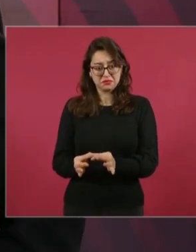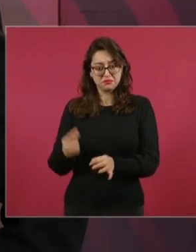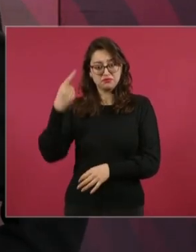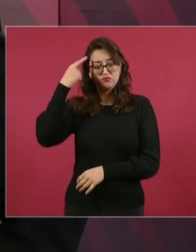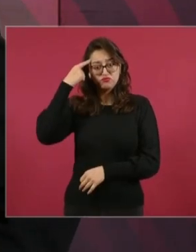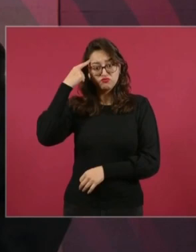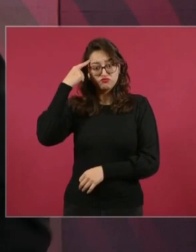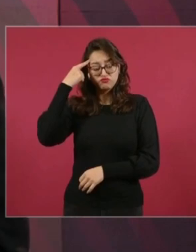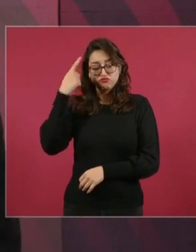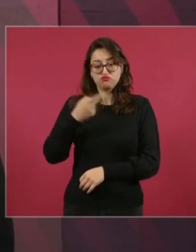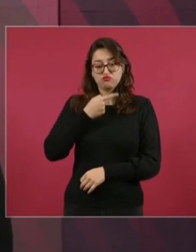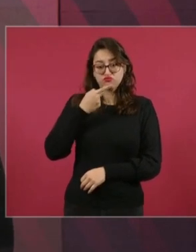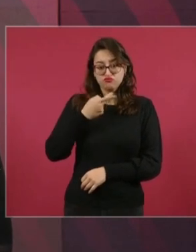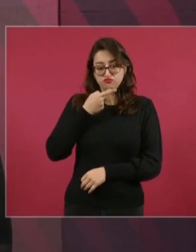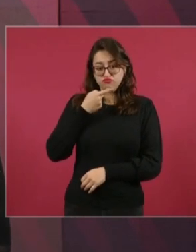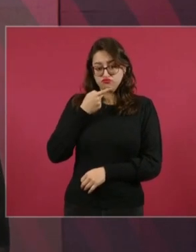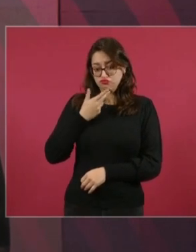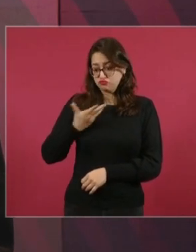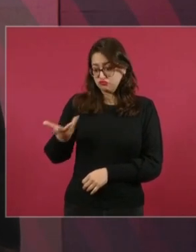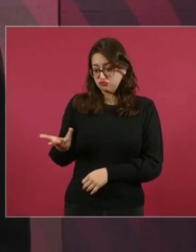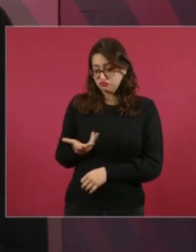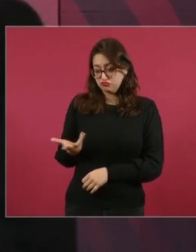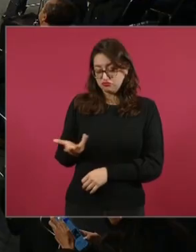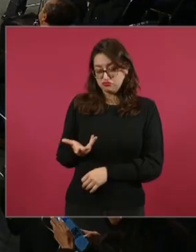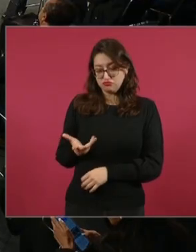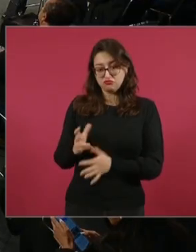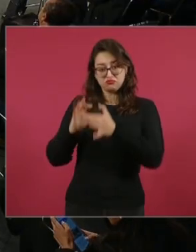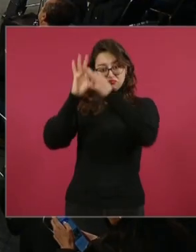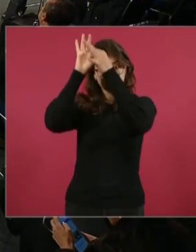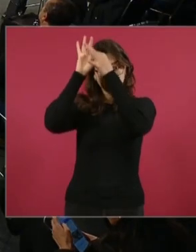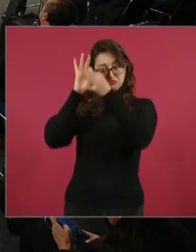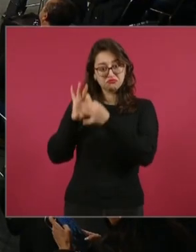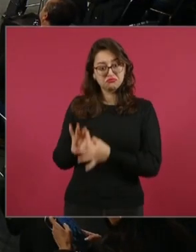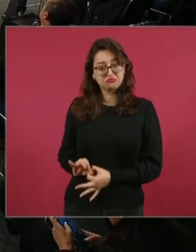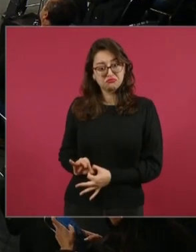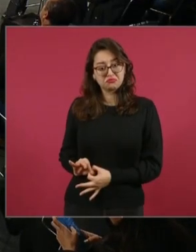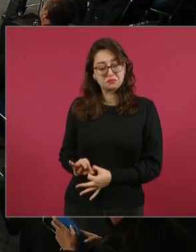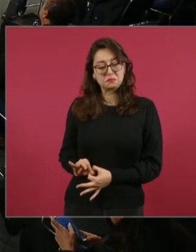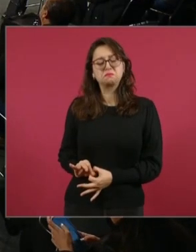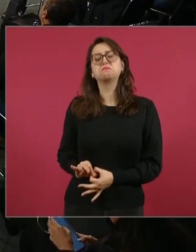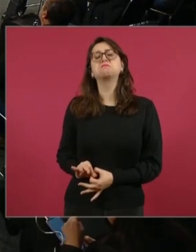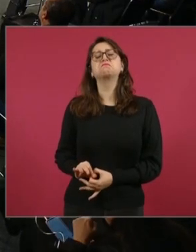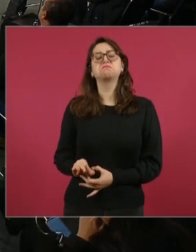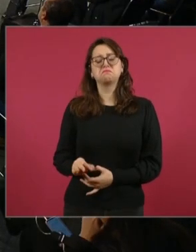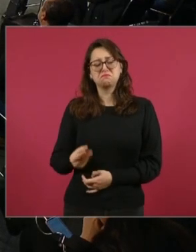y se puede enfrentar cualquier ataque.